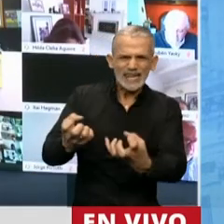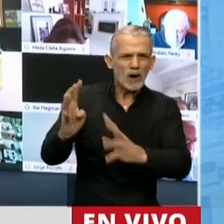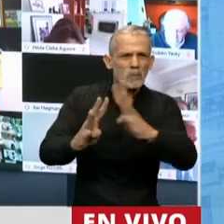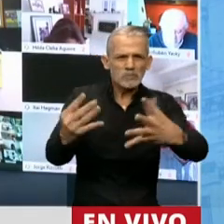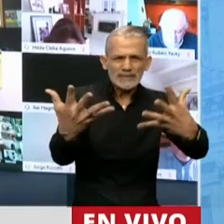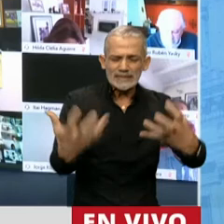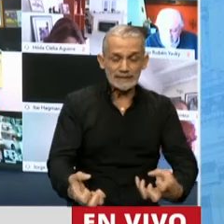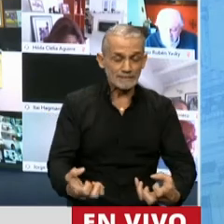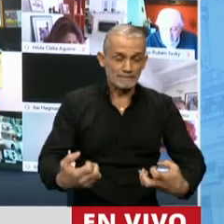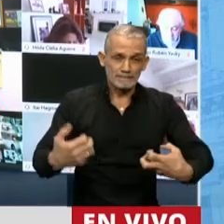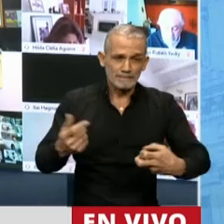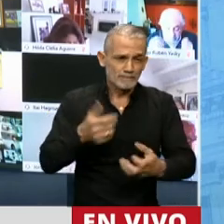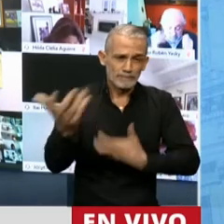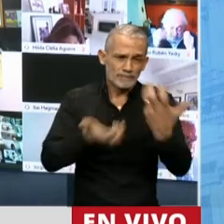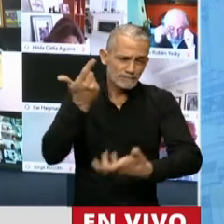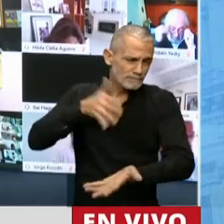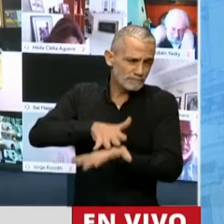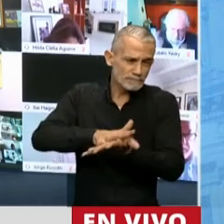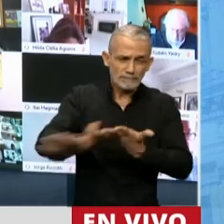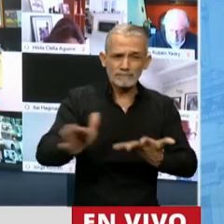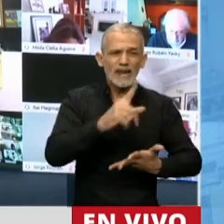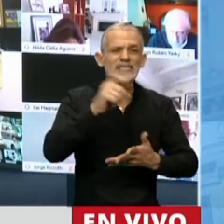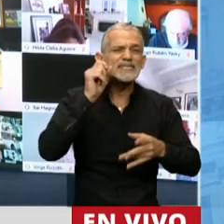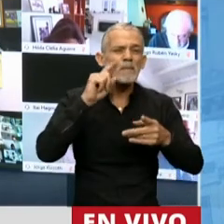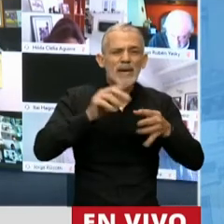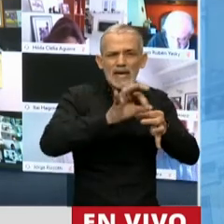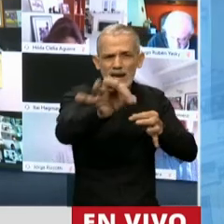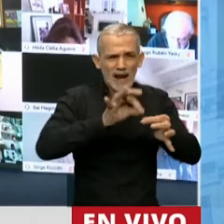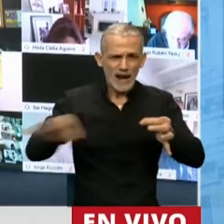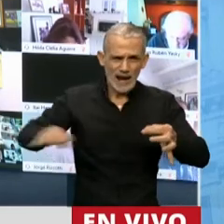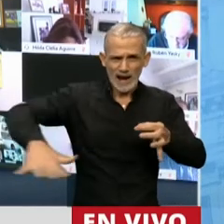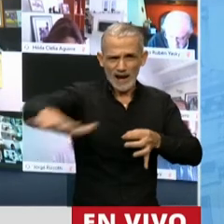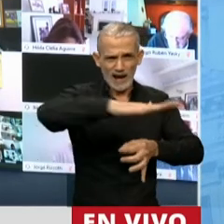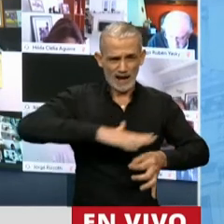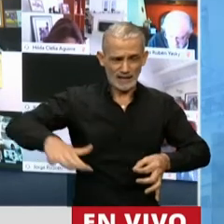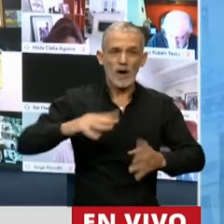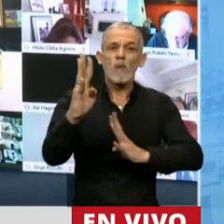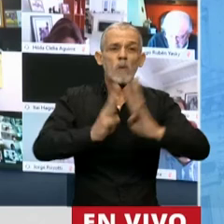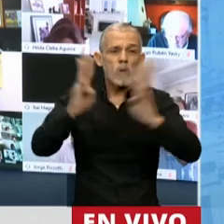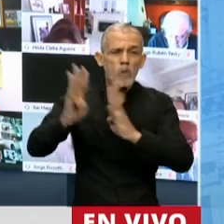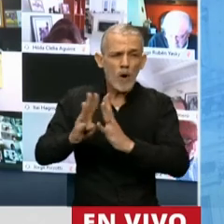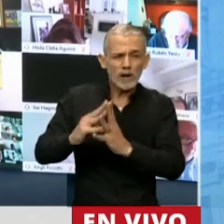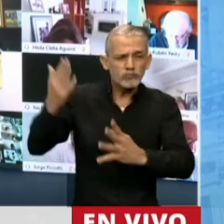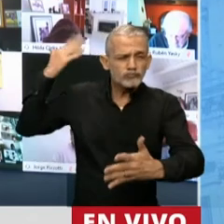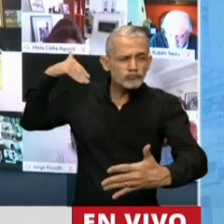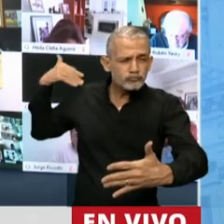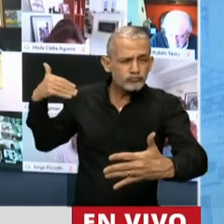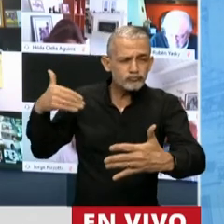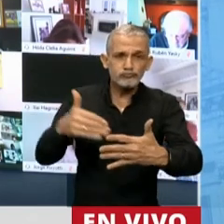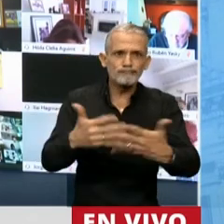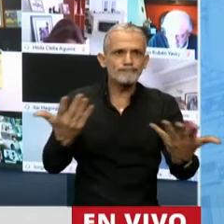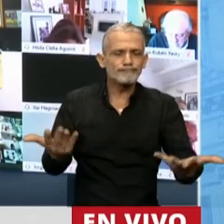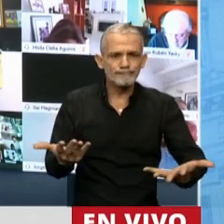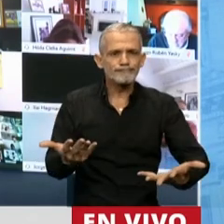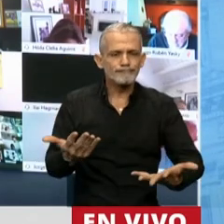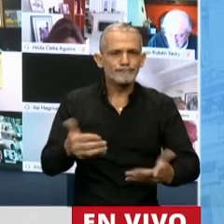esto devastaron a más de 100.000 hectáreas bosques nativos como